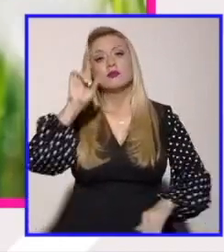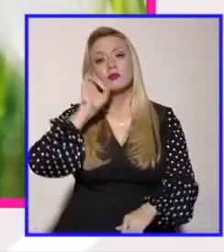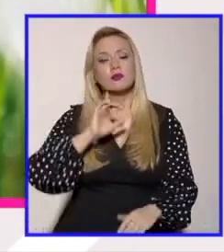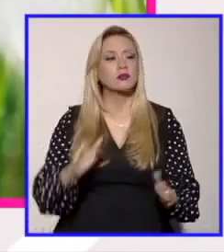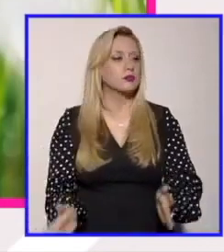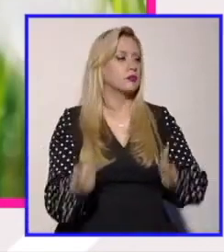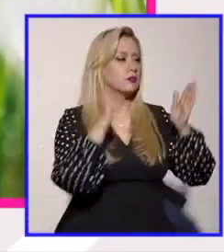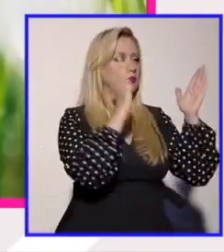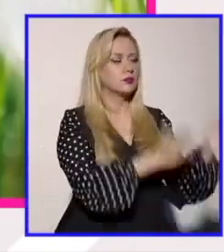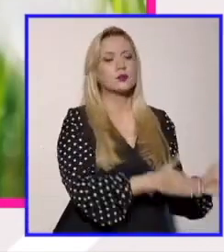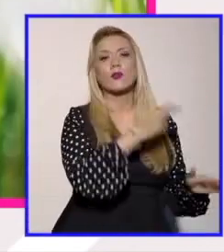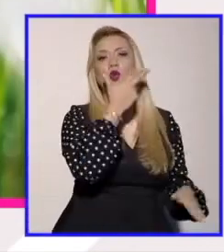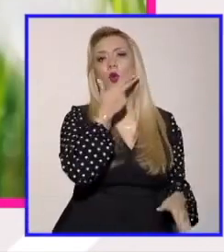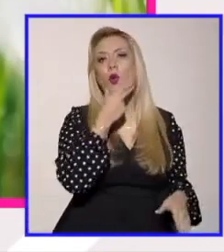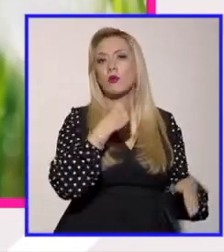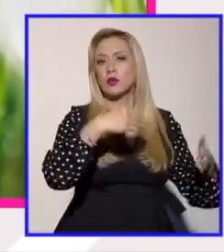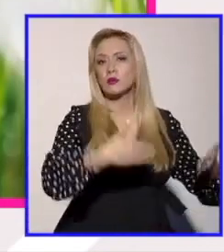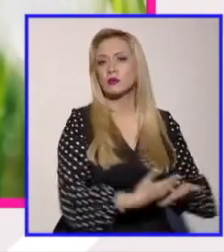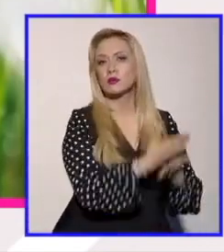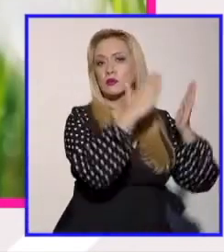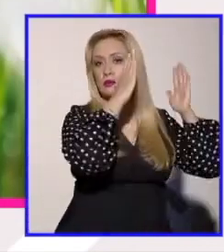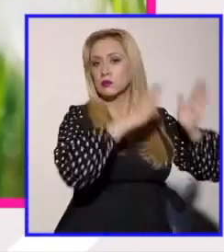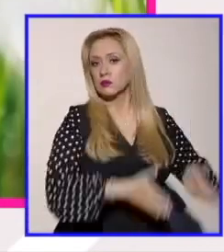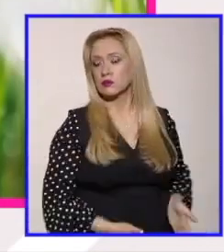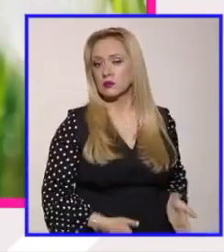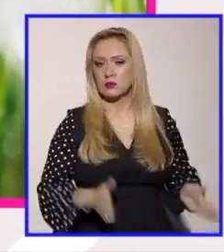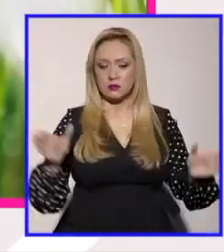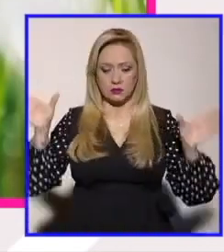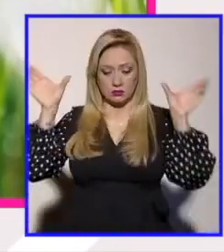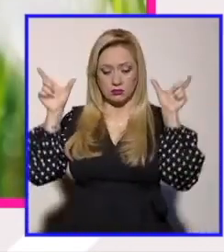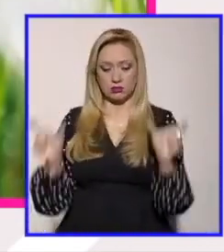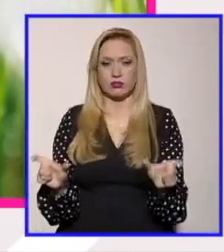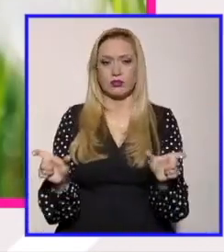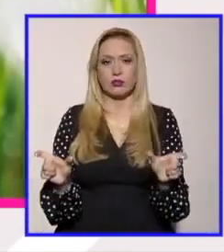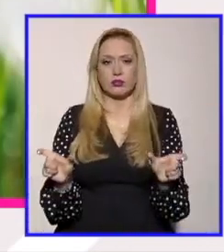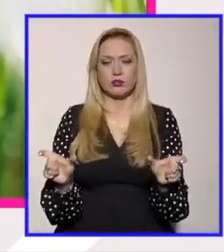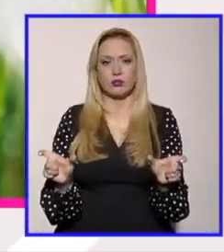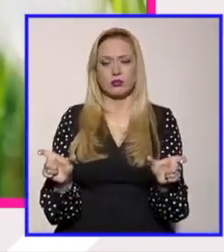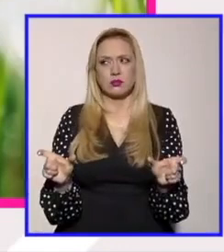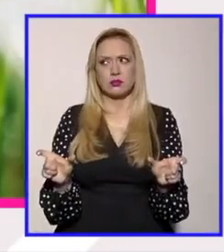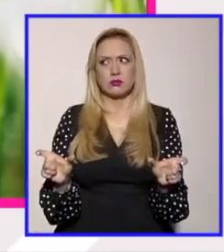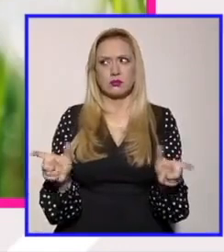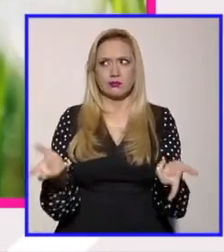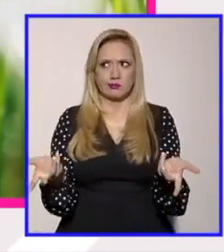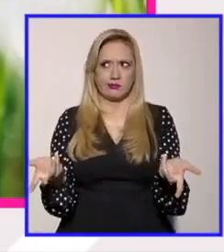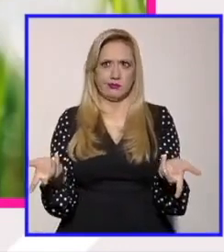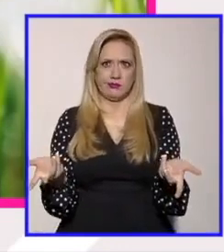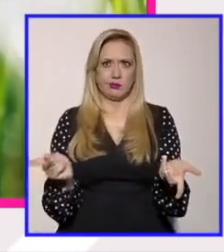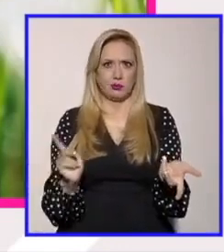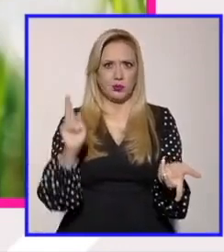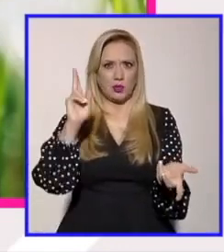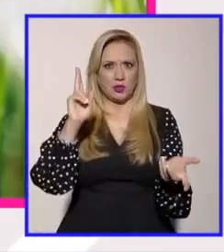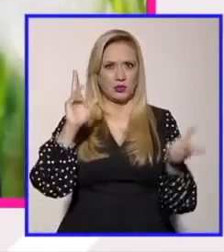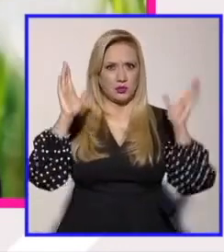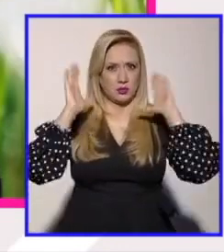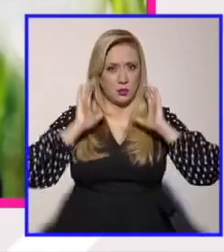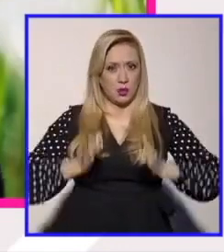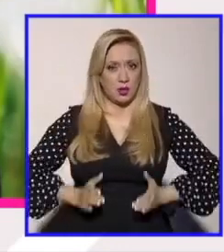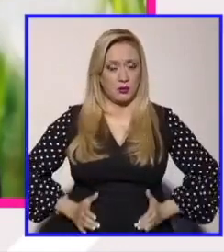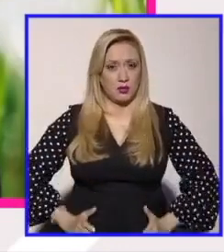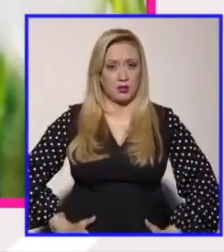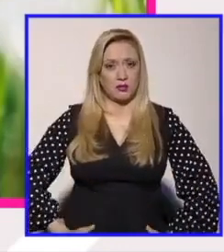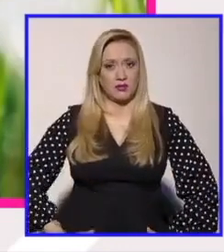biológicamente definidos y que toda estructura de violencia emana de la biología como algo que es socialmente